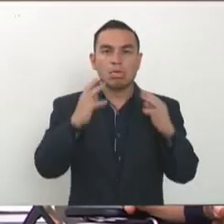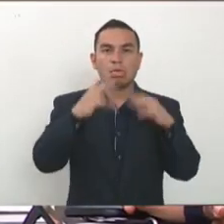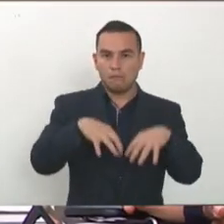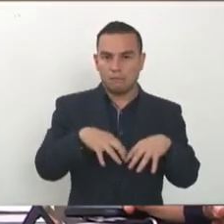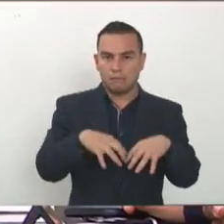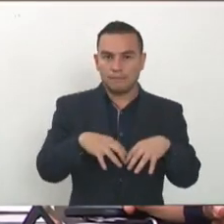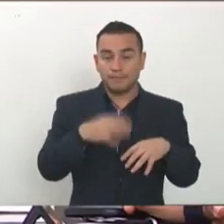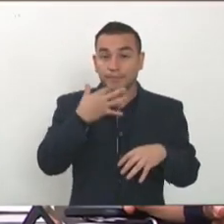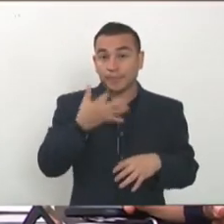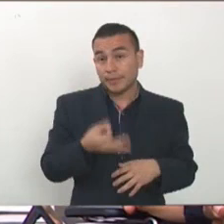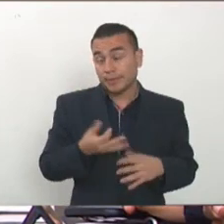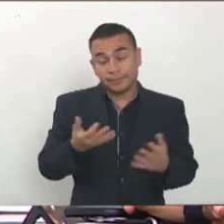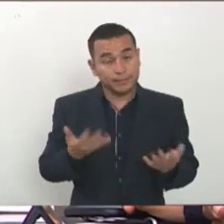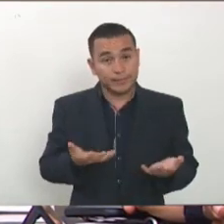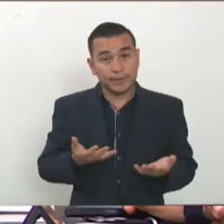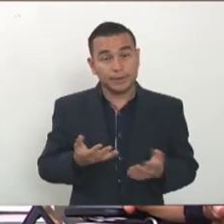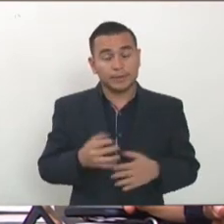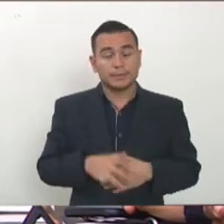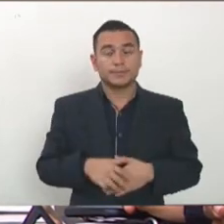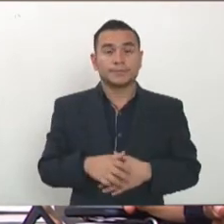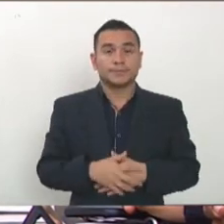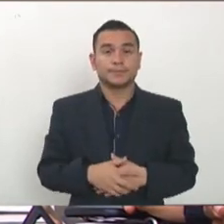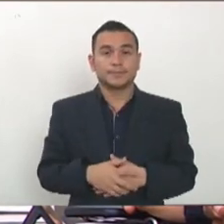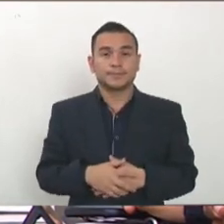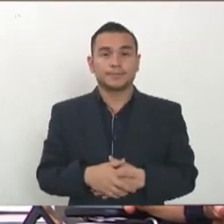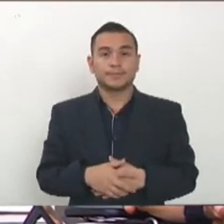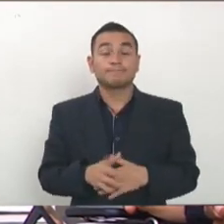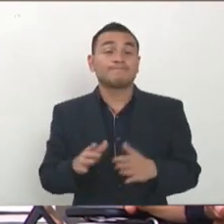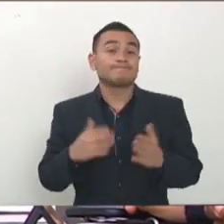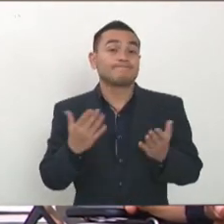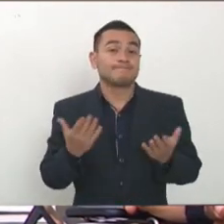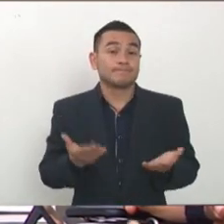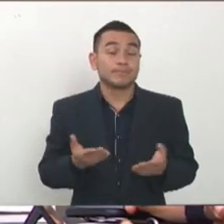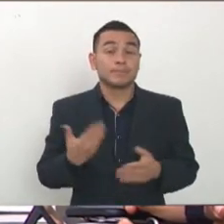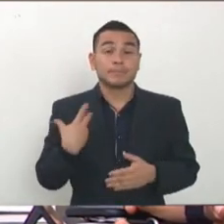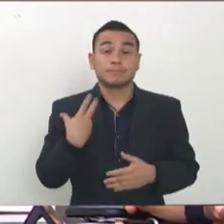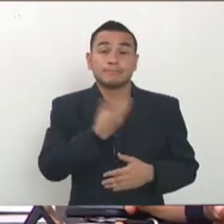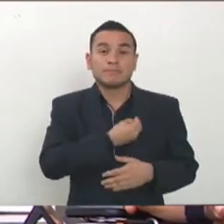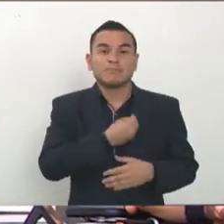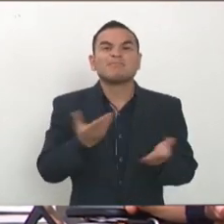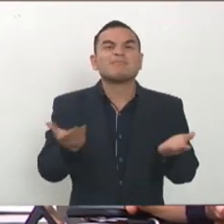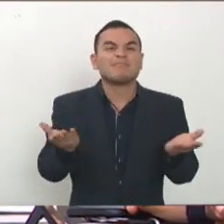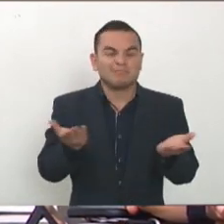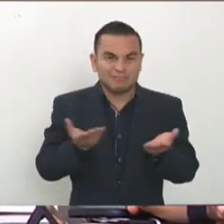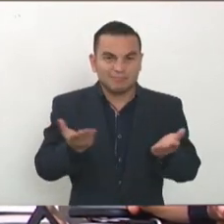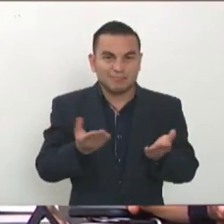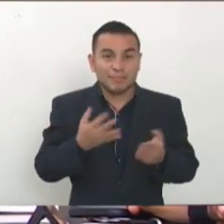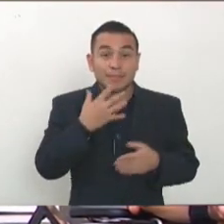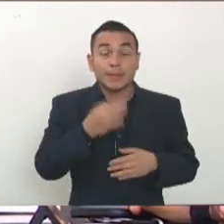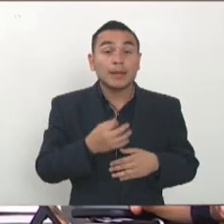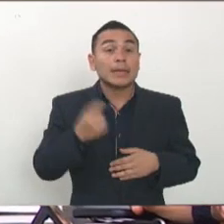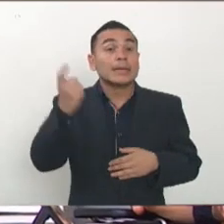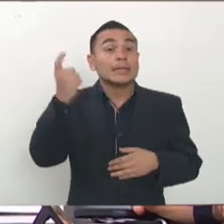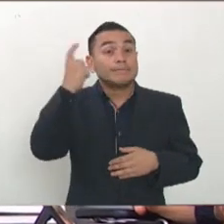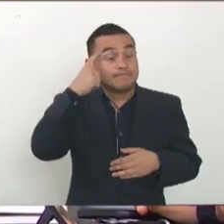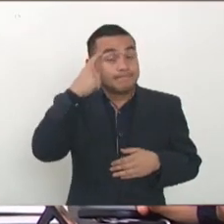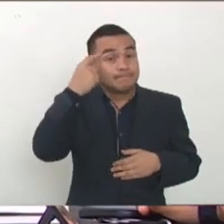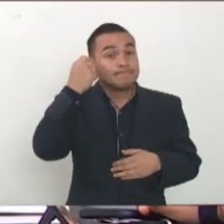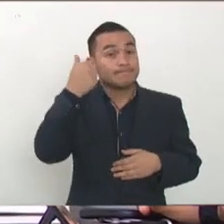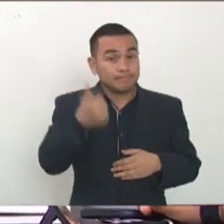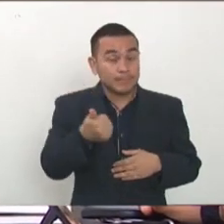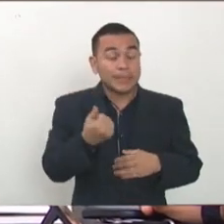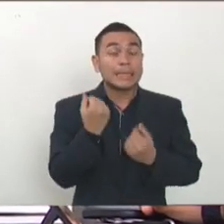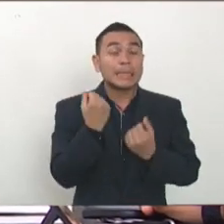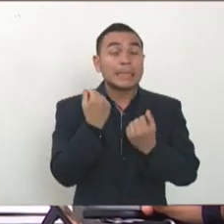órgano y que luego se ven dominó los demás órganos entonces nosotros debemos de ser inteligentes y debemos de